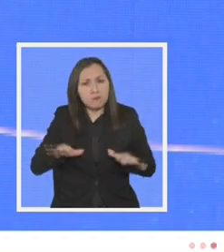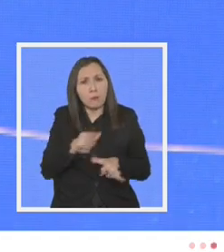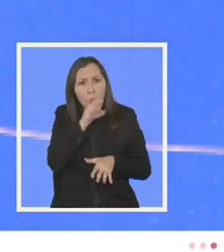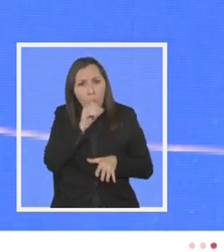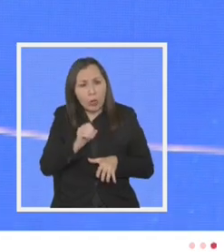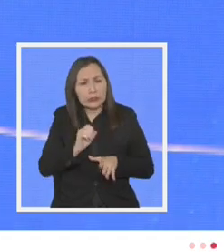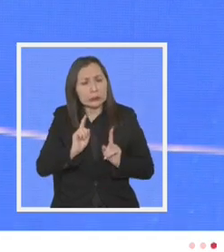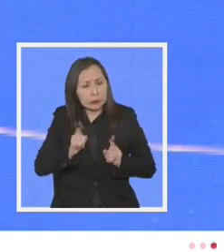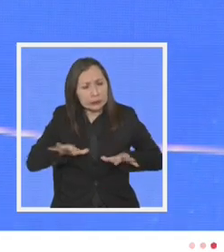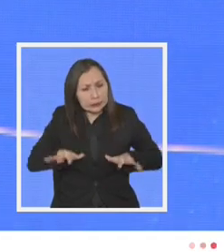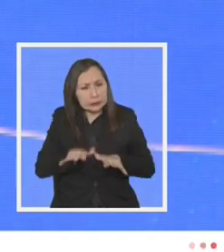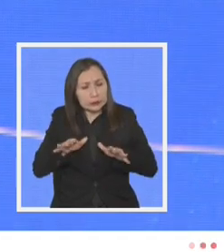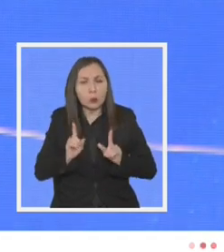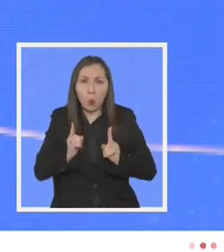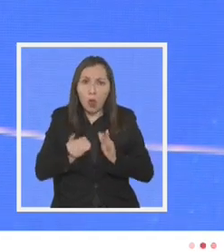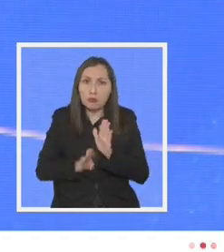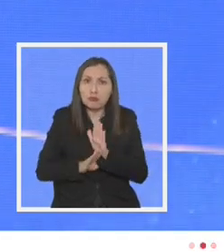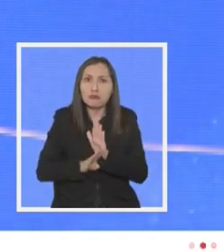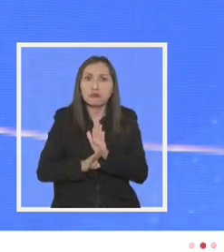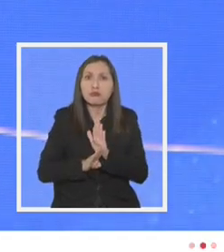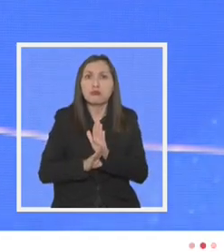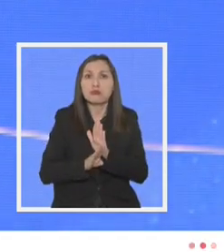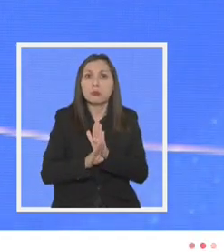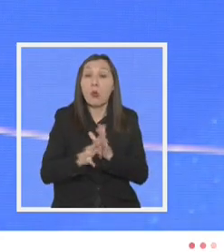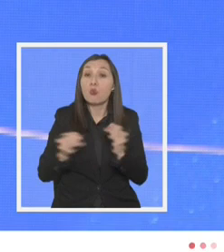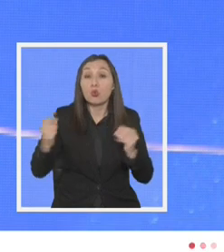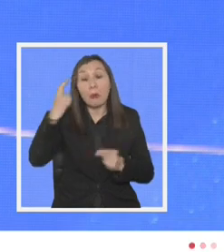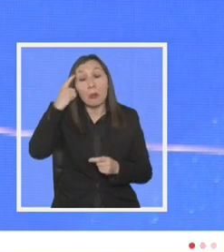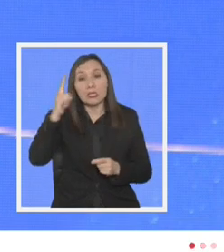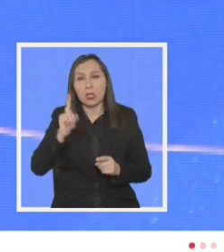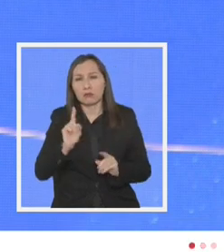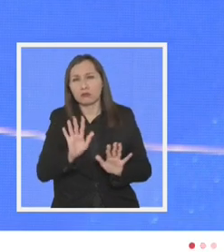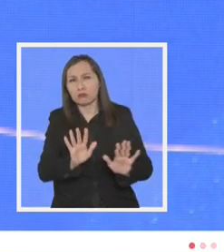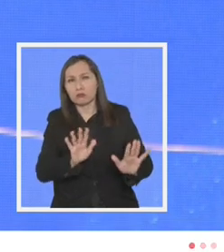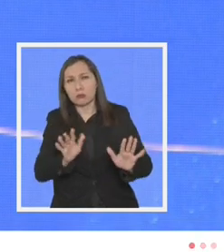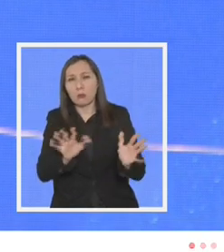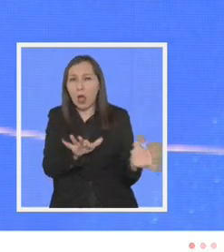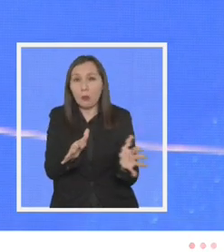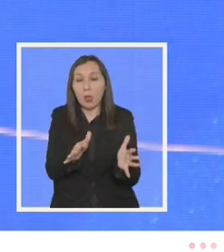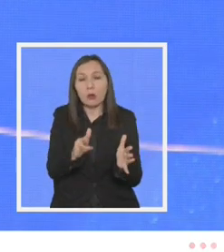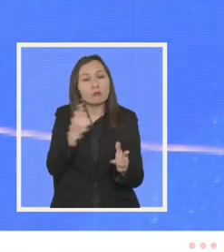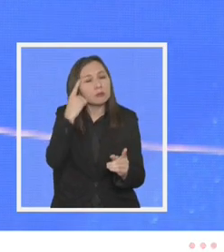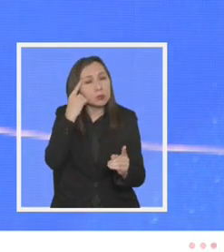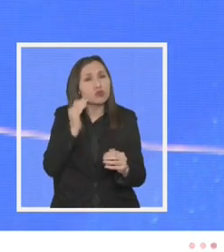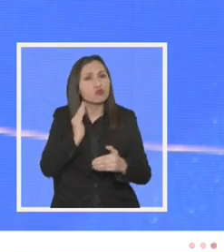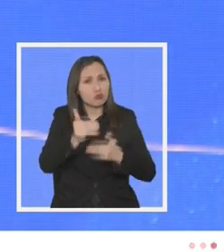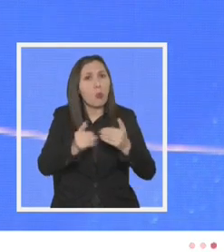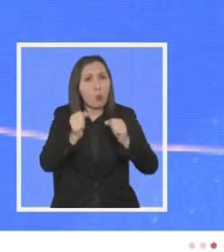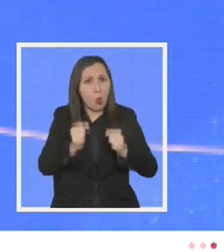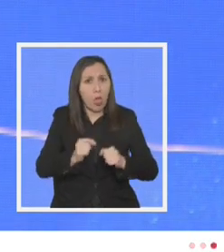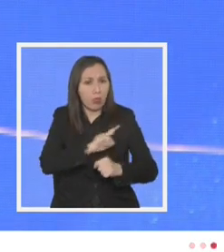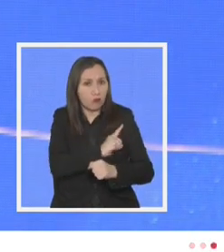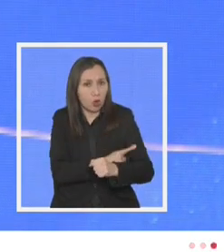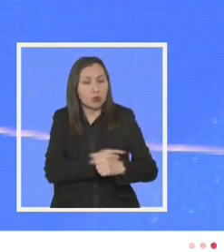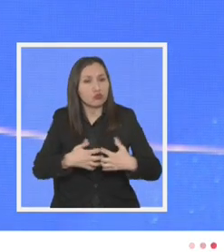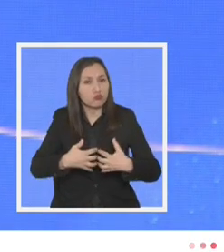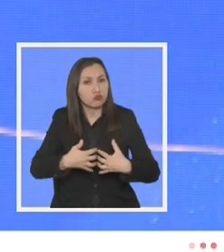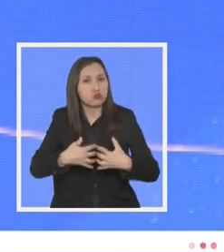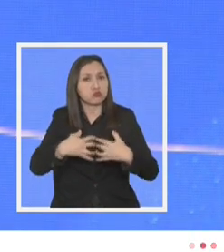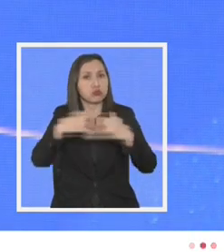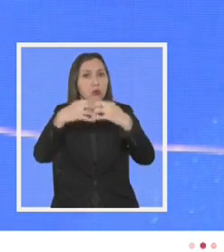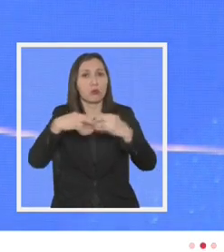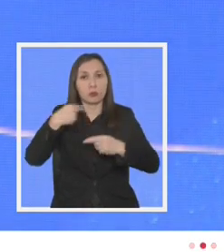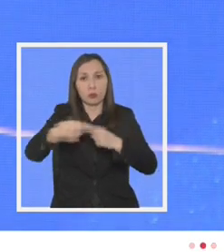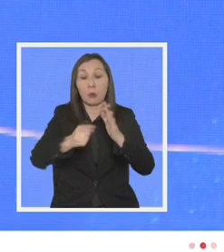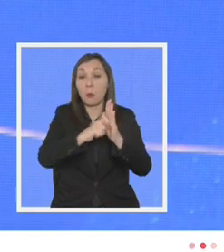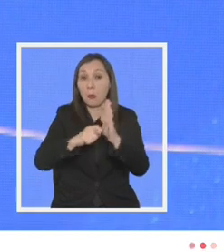de lo que muchos consideraban y que pronosticaban con perspectivas de seguir fortaleciéndose durante los próximos meses